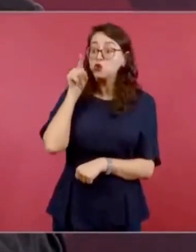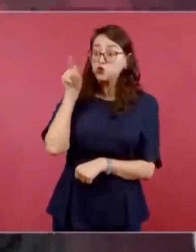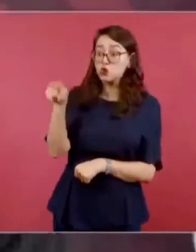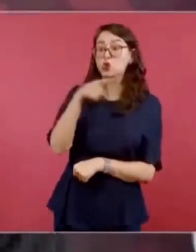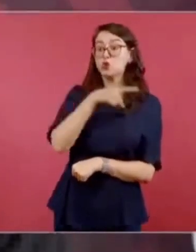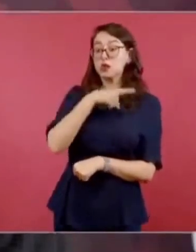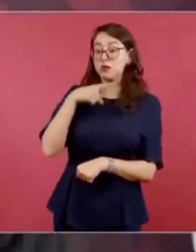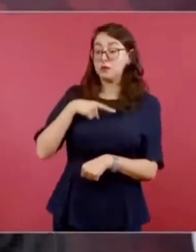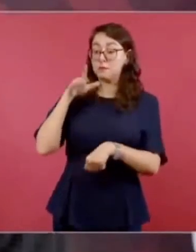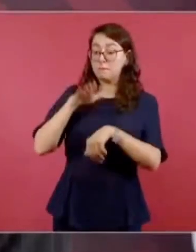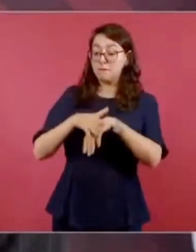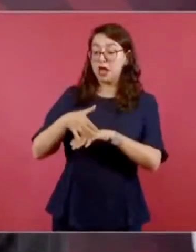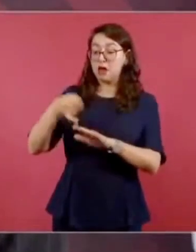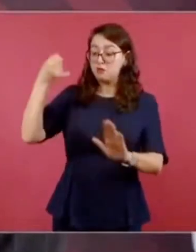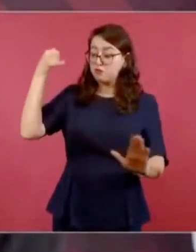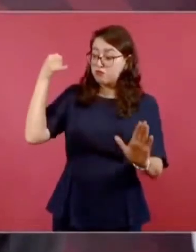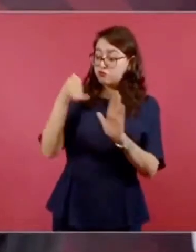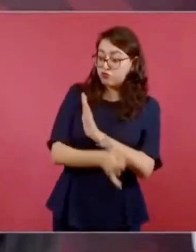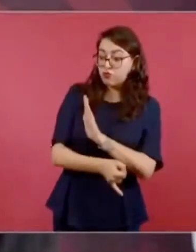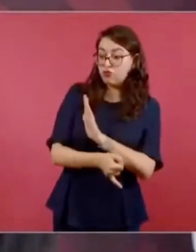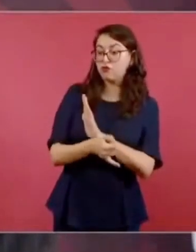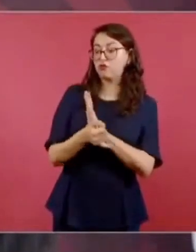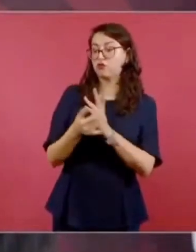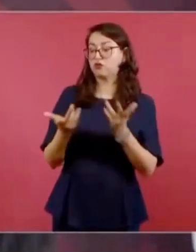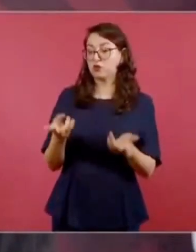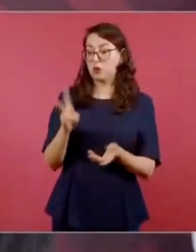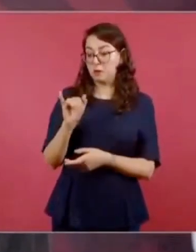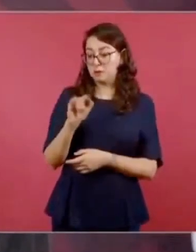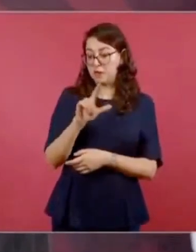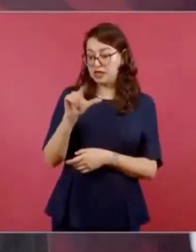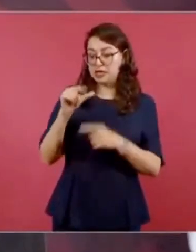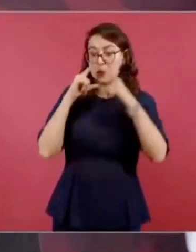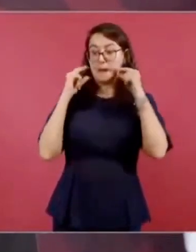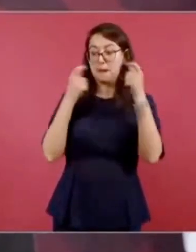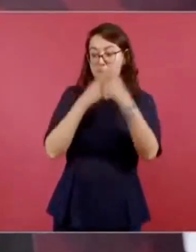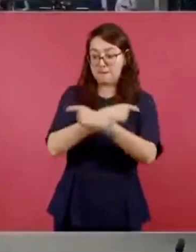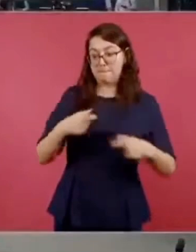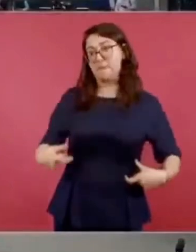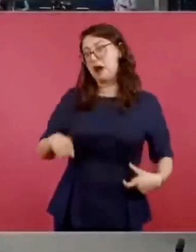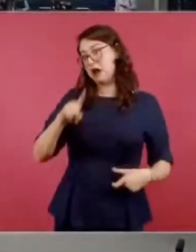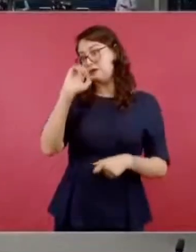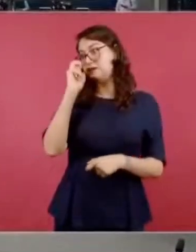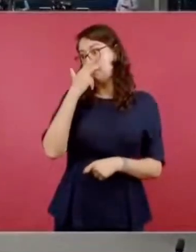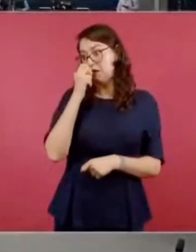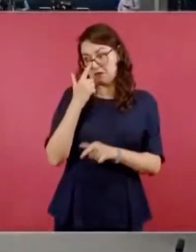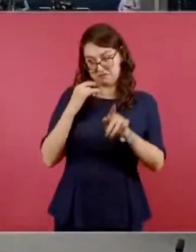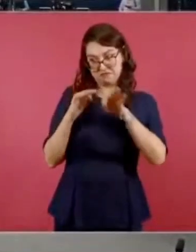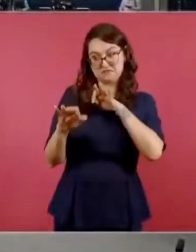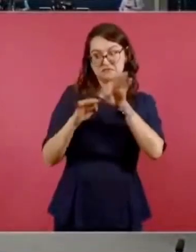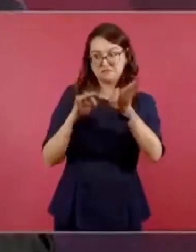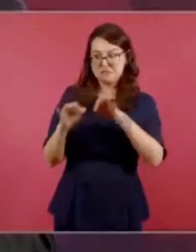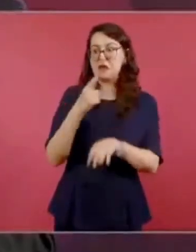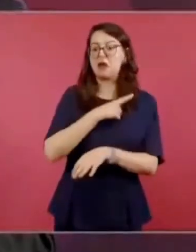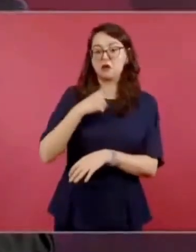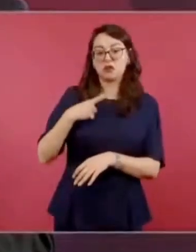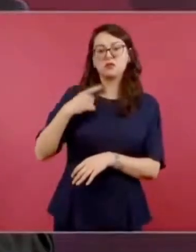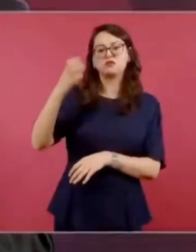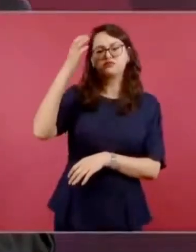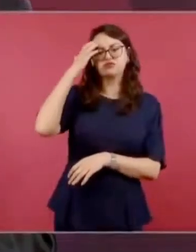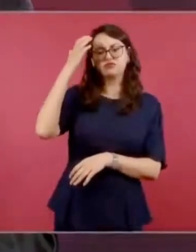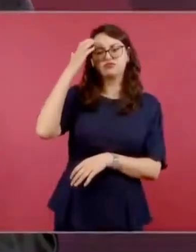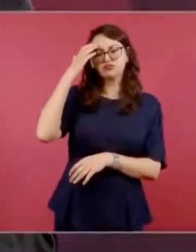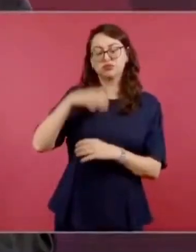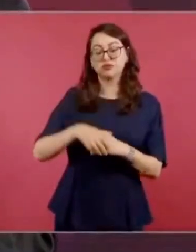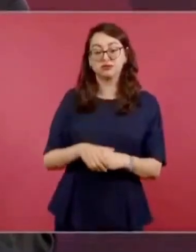a fondo lo realizado por Villa como gobernador de Chihuahua. Le